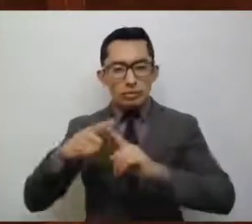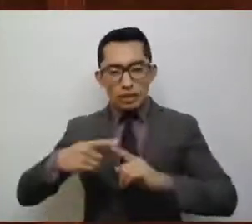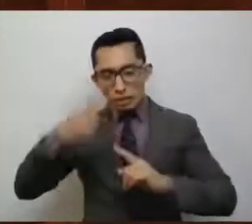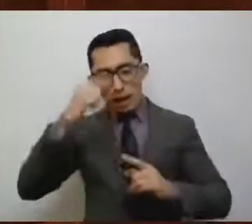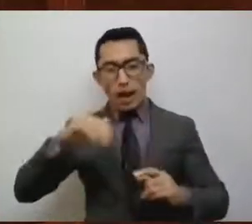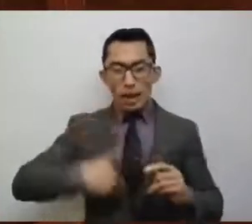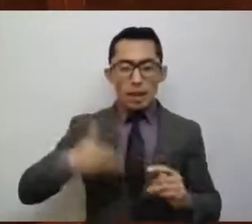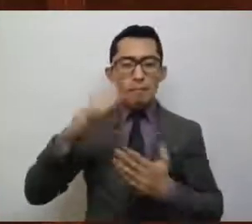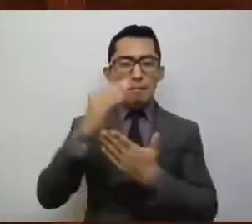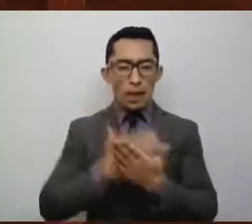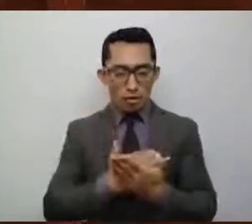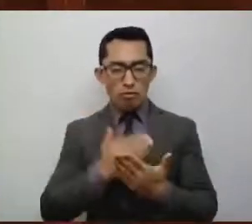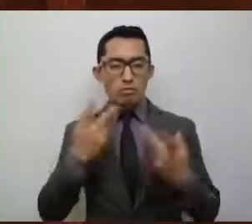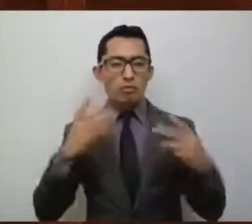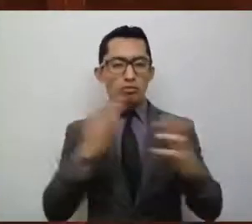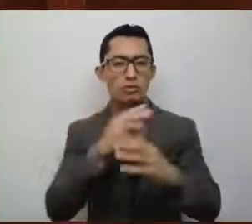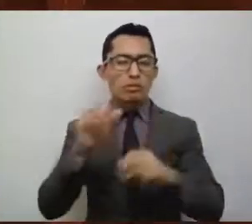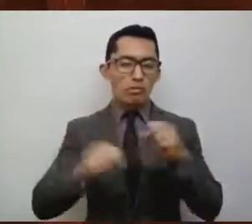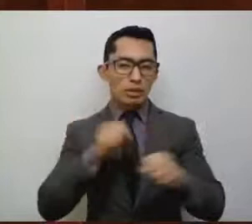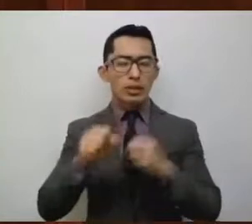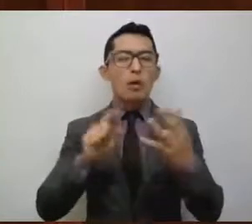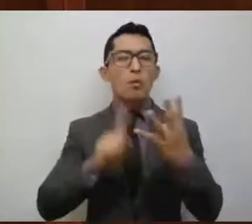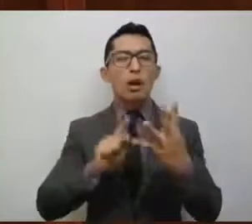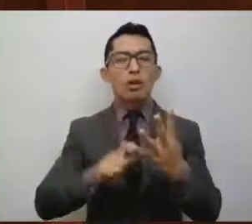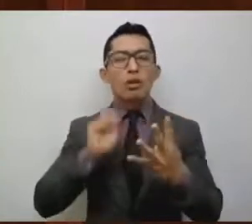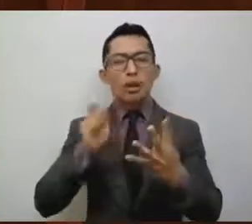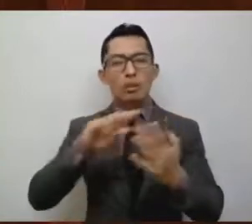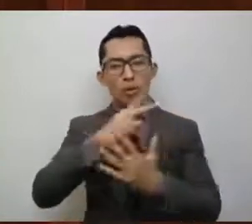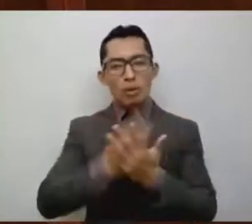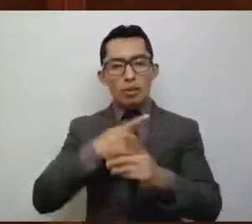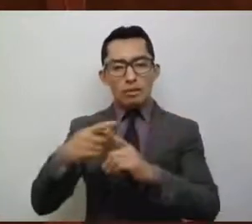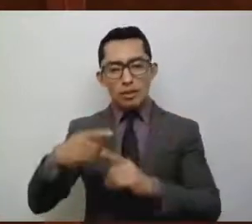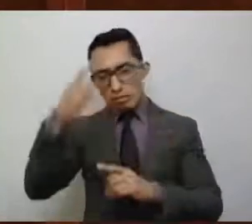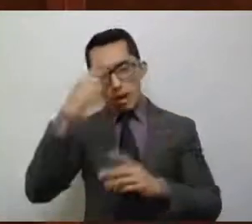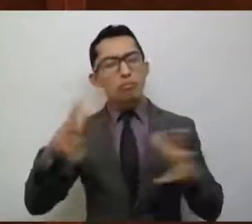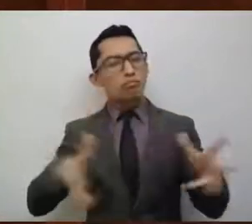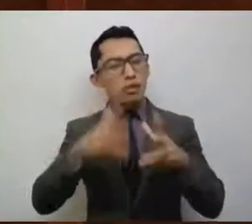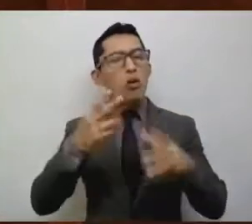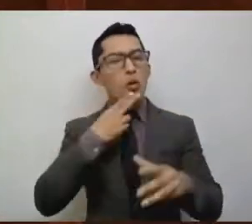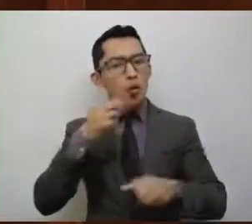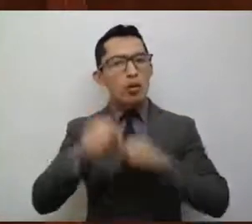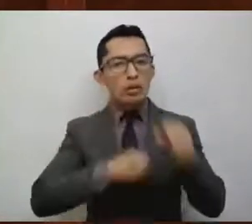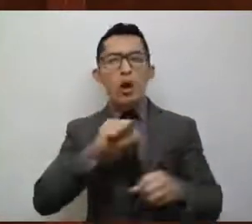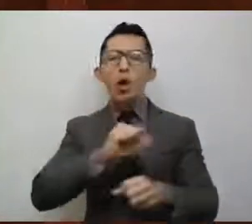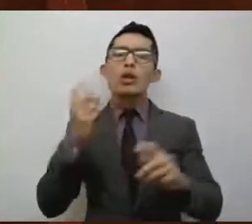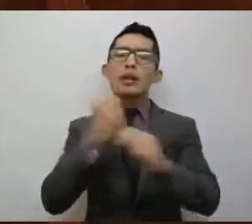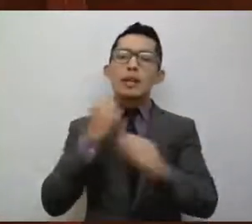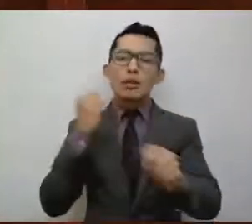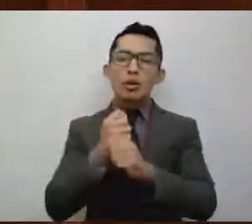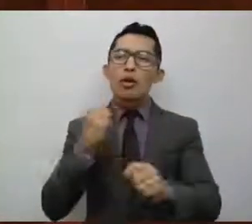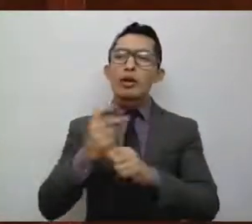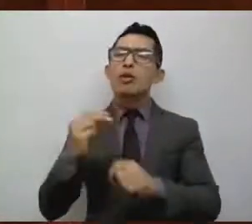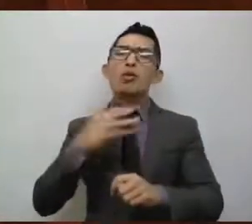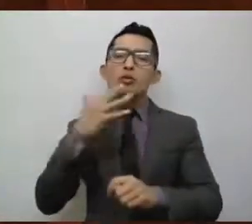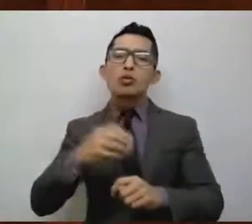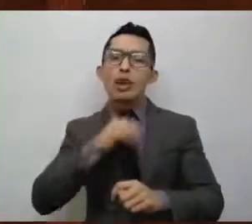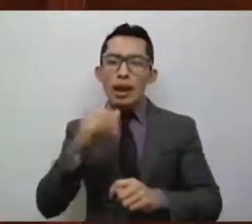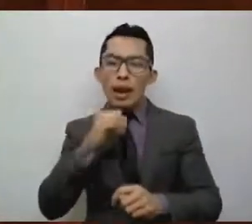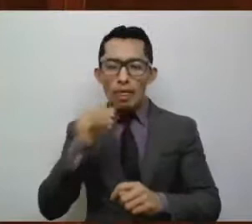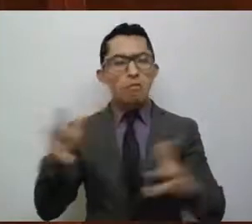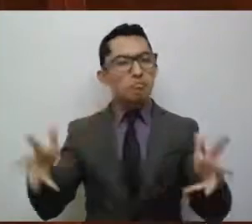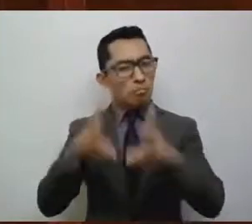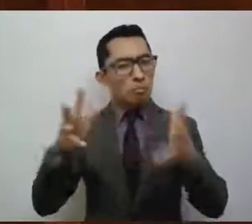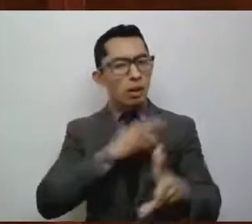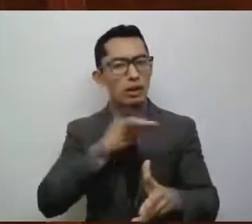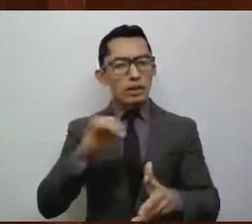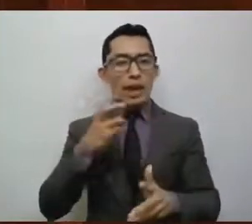Y cuarto, implementar políticas al fomento del uso de la bicicleta y demás medios de transporte no contaminantes. Por lo anteriormente